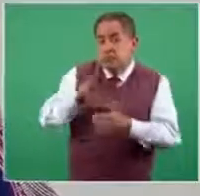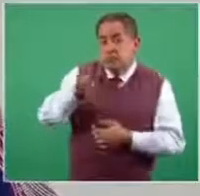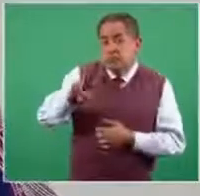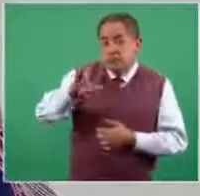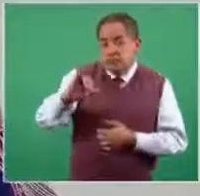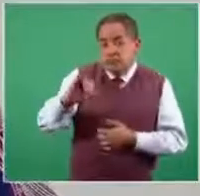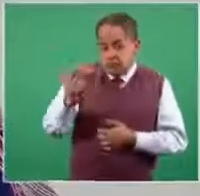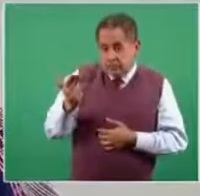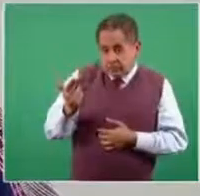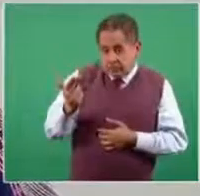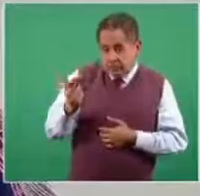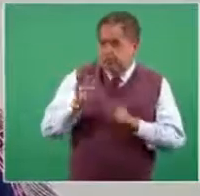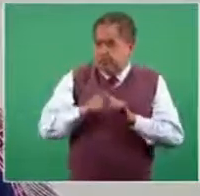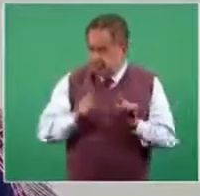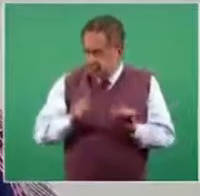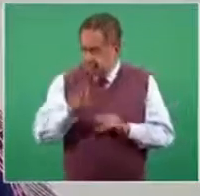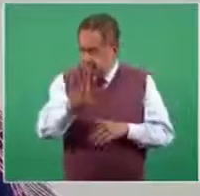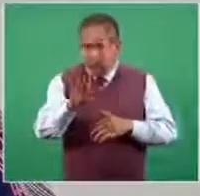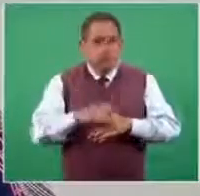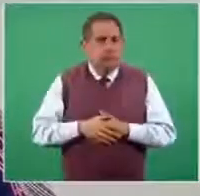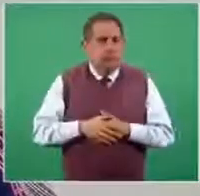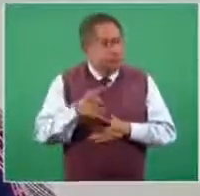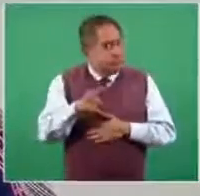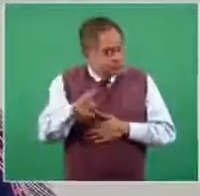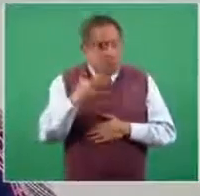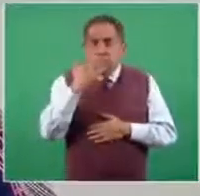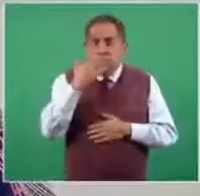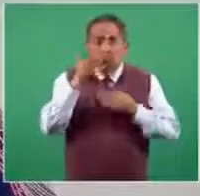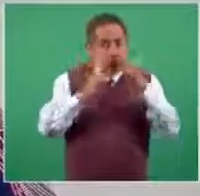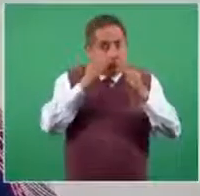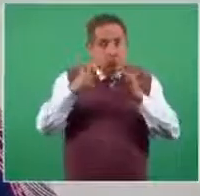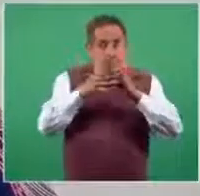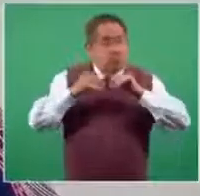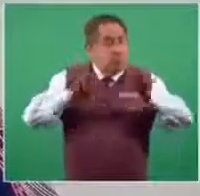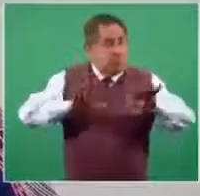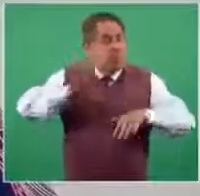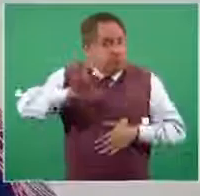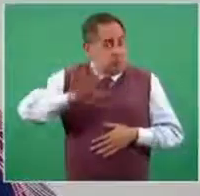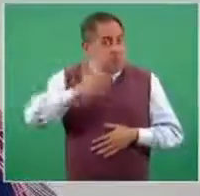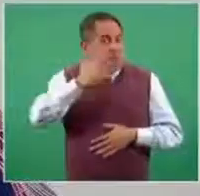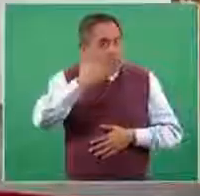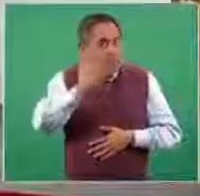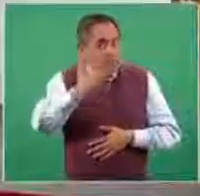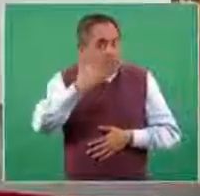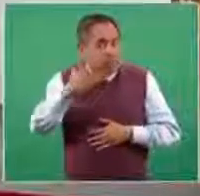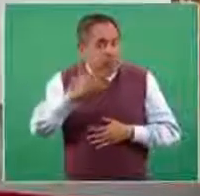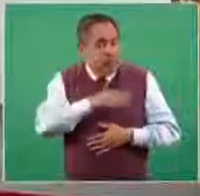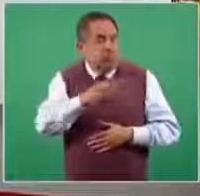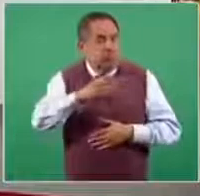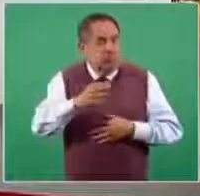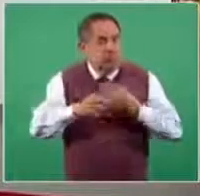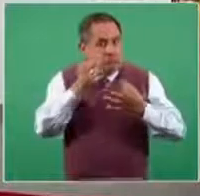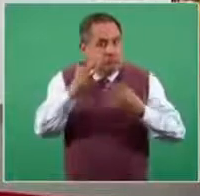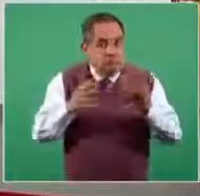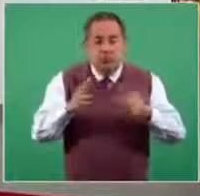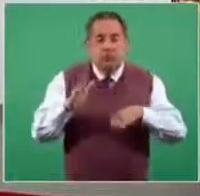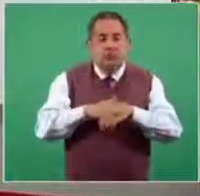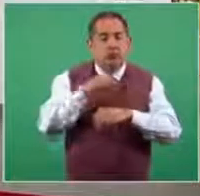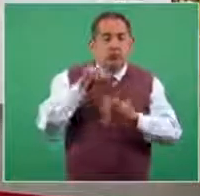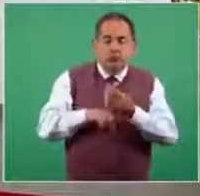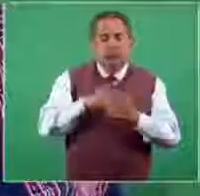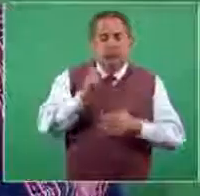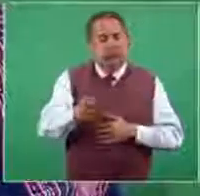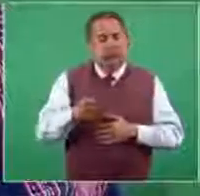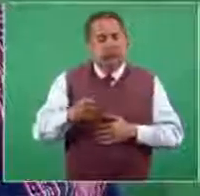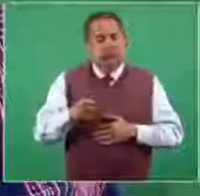también son noticias muy alentadoras. Evidentemente resalta el liderazgo